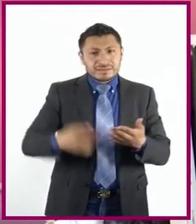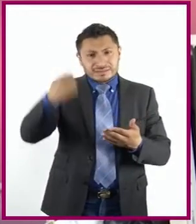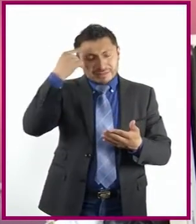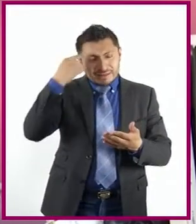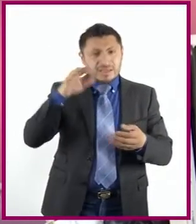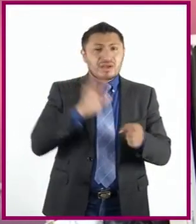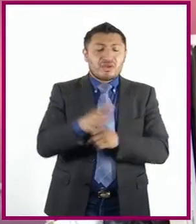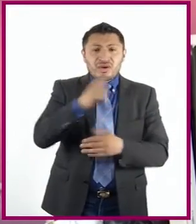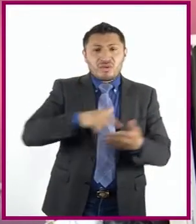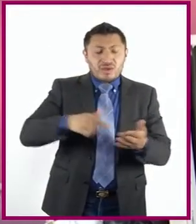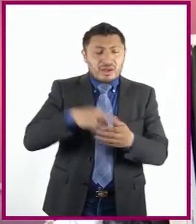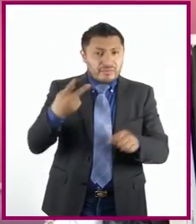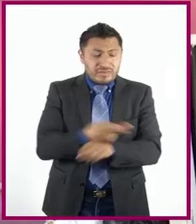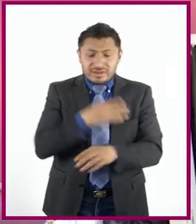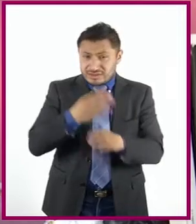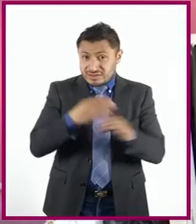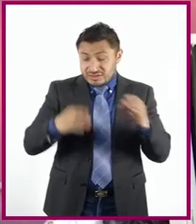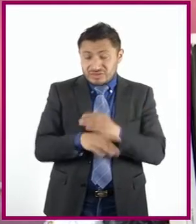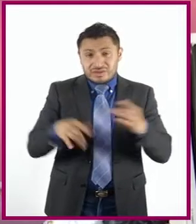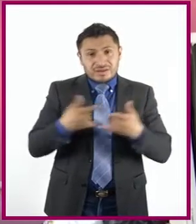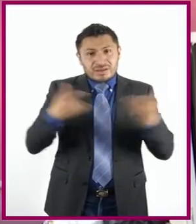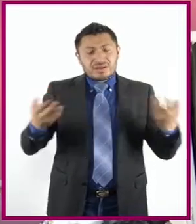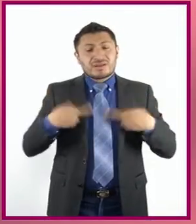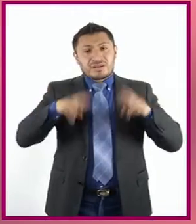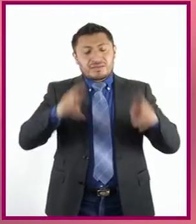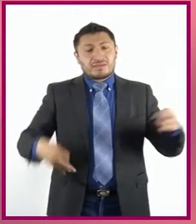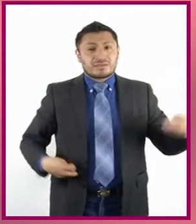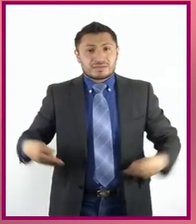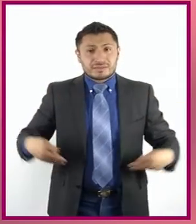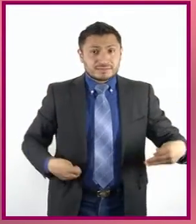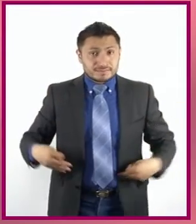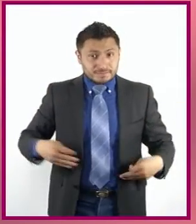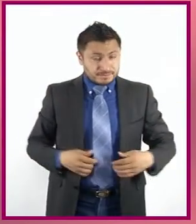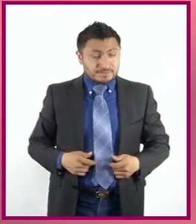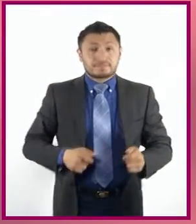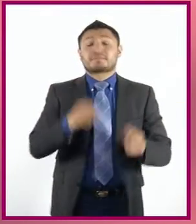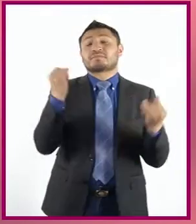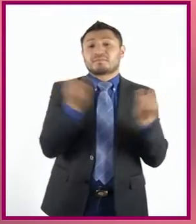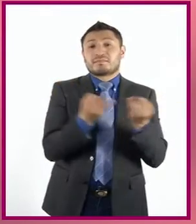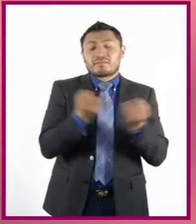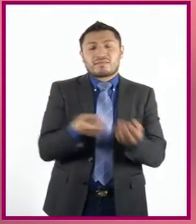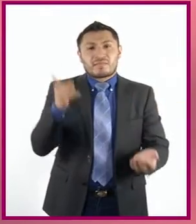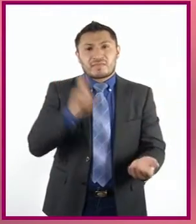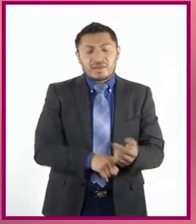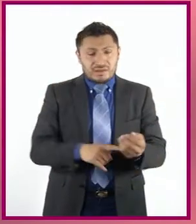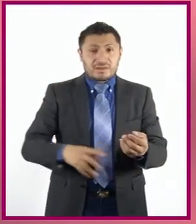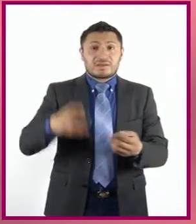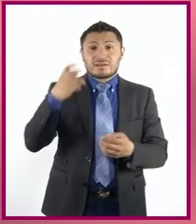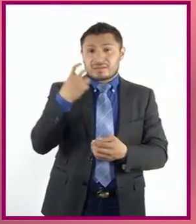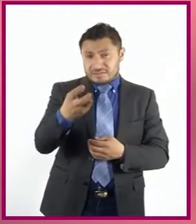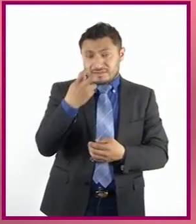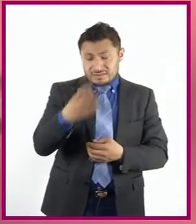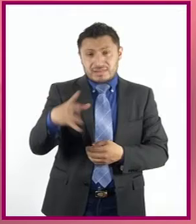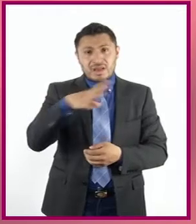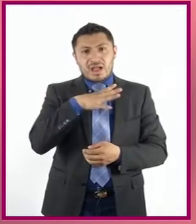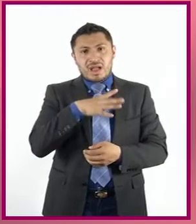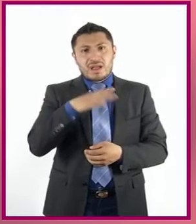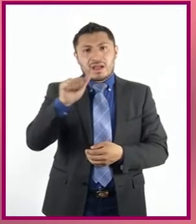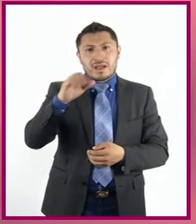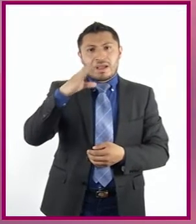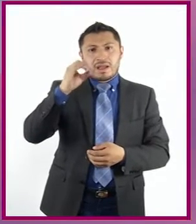donde ocurren los eventos narrativos representados en la obra. También dentro de las convenciones están las